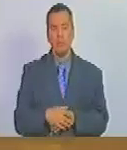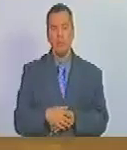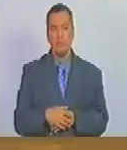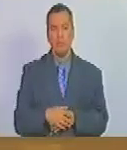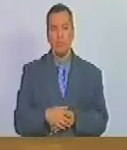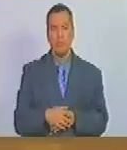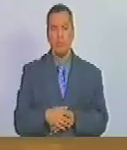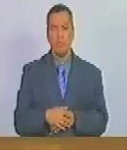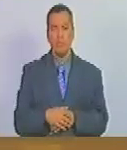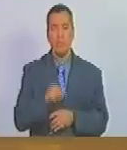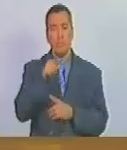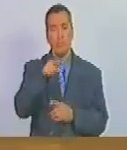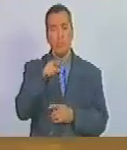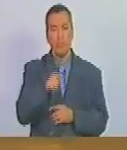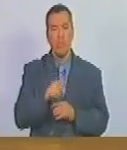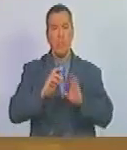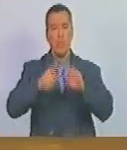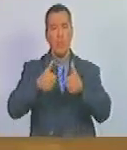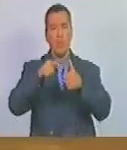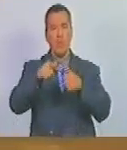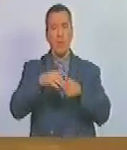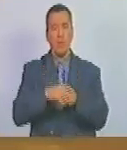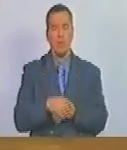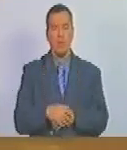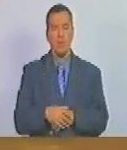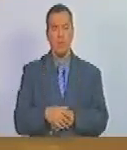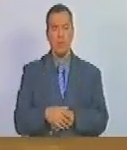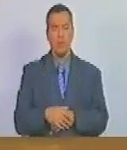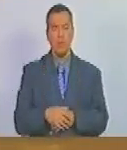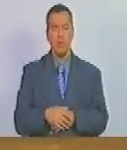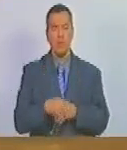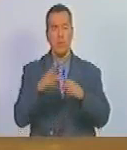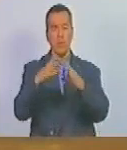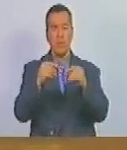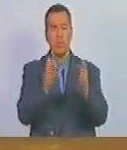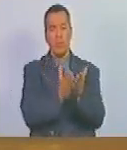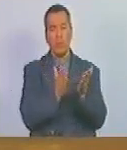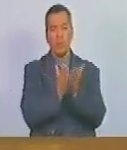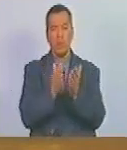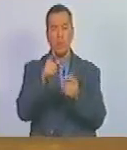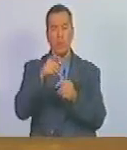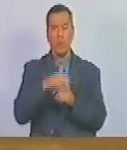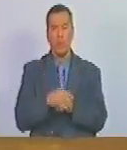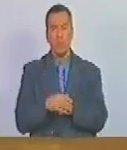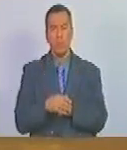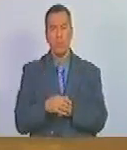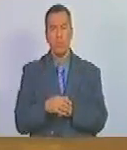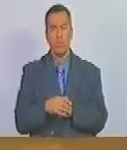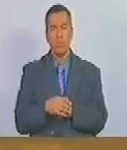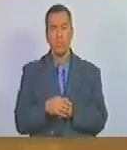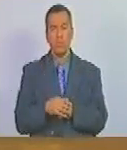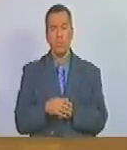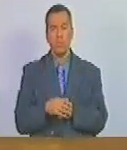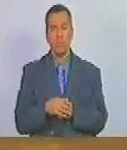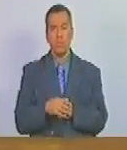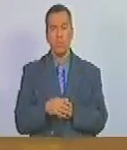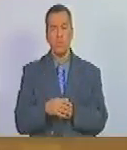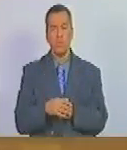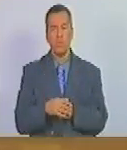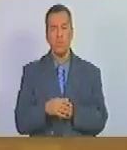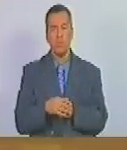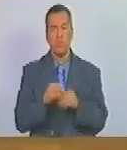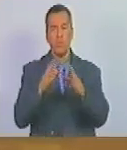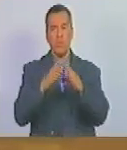Y allí comenzó su estudio, sin embargo, los